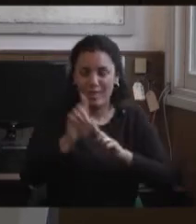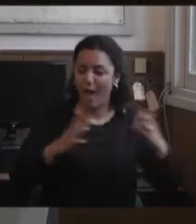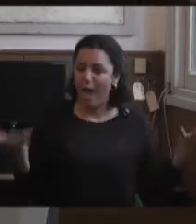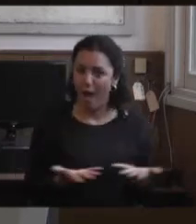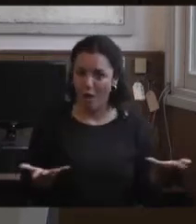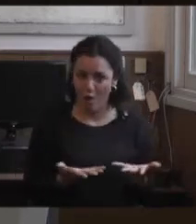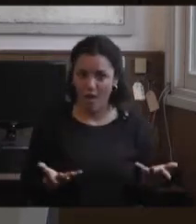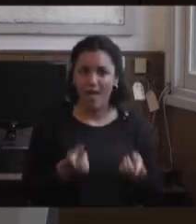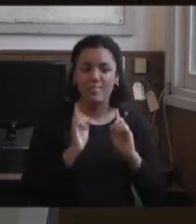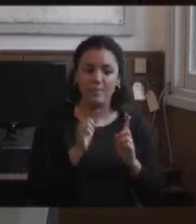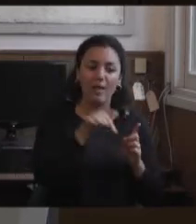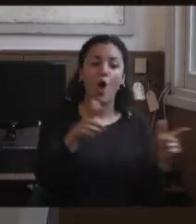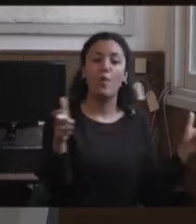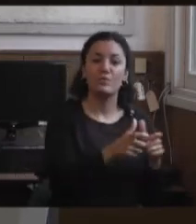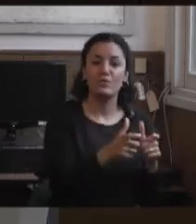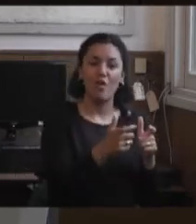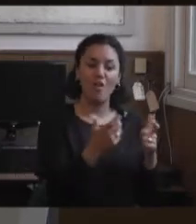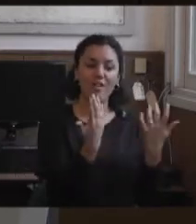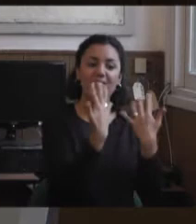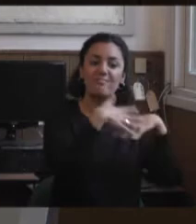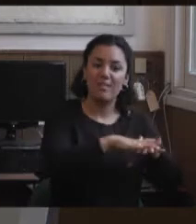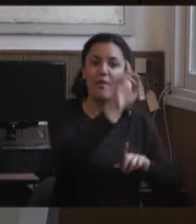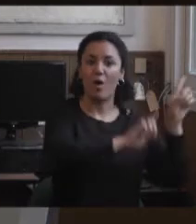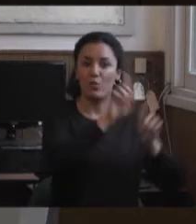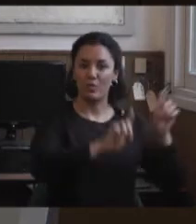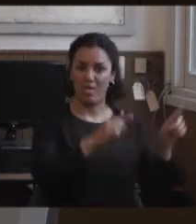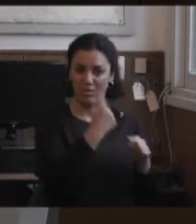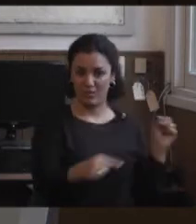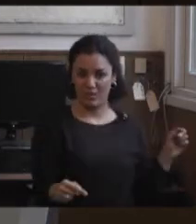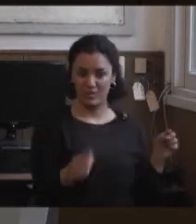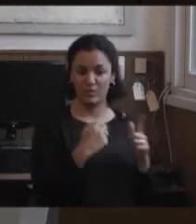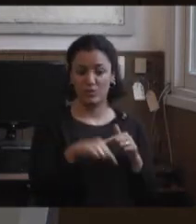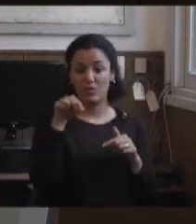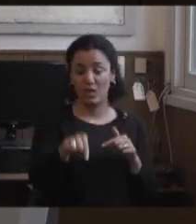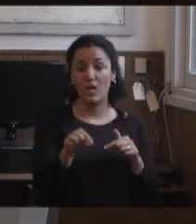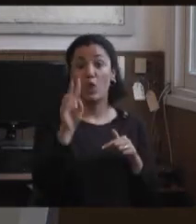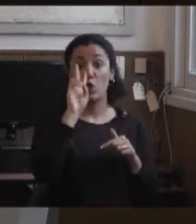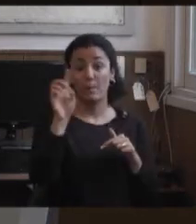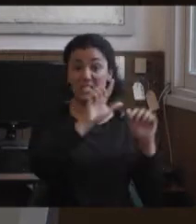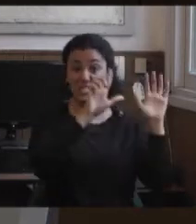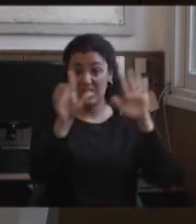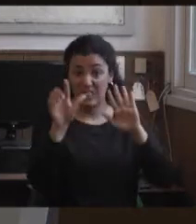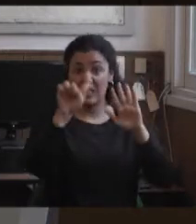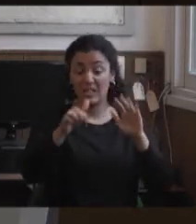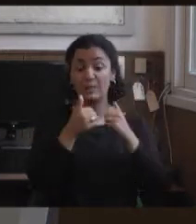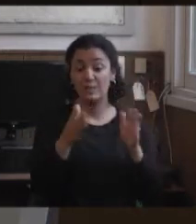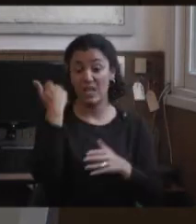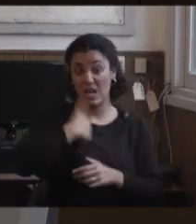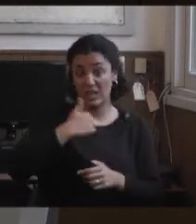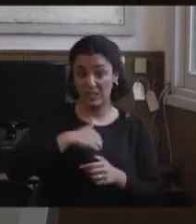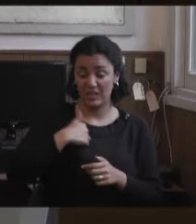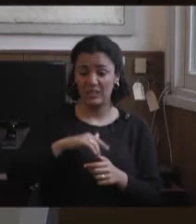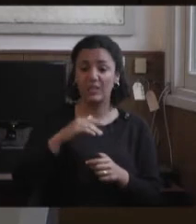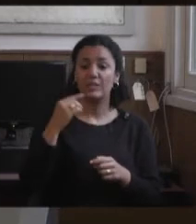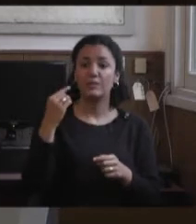la comisión interuniversitaria. Y en el año 2007, Argentina tiene diferentes convocatorias para crear redes, decidimos